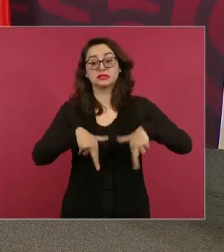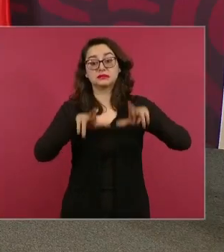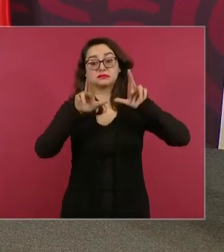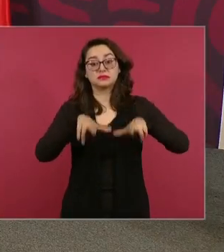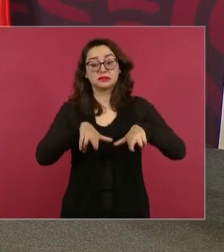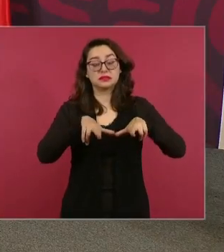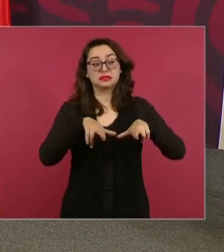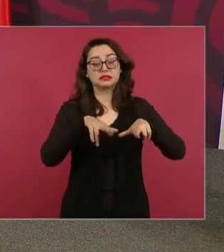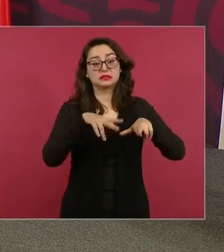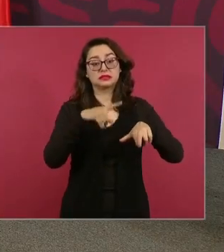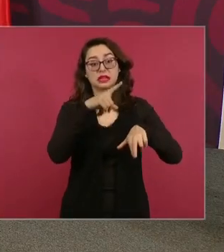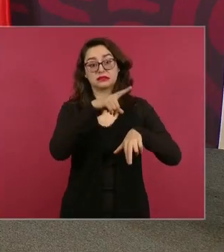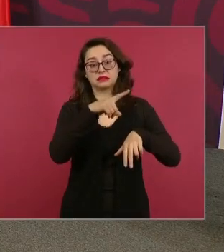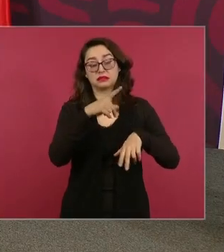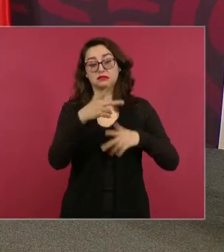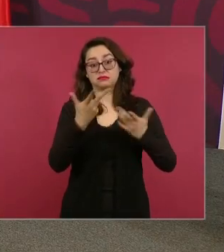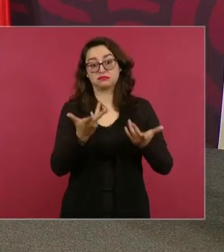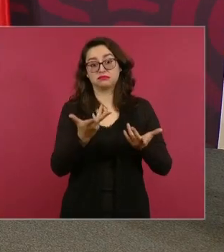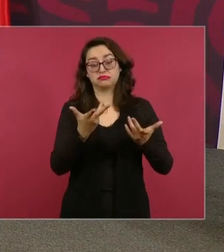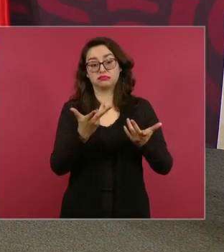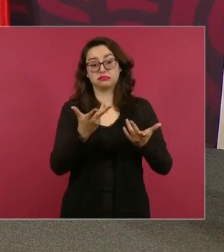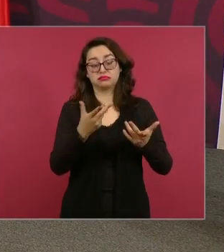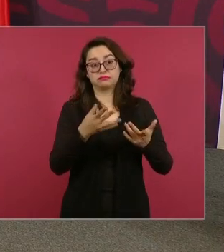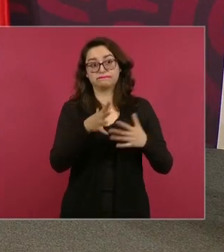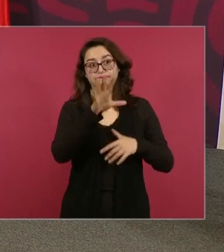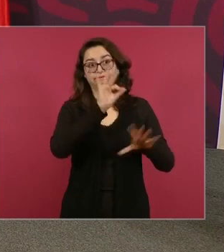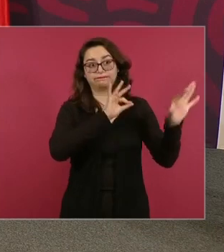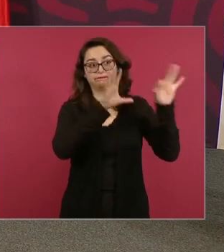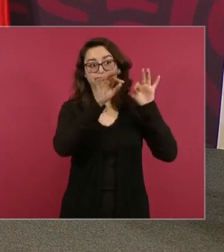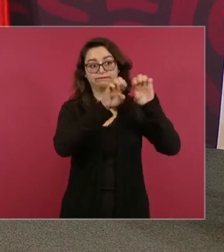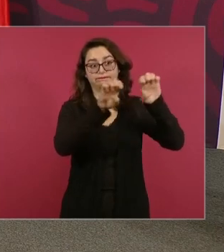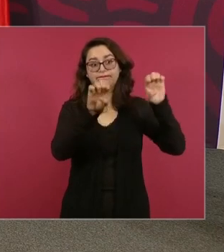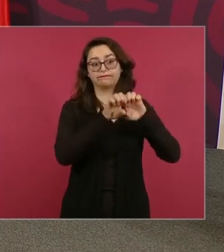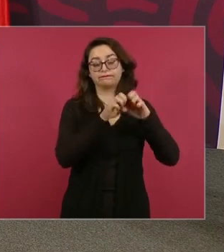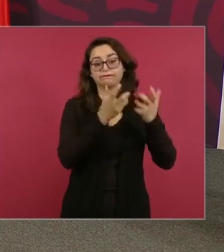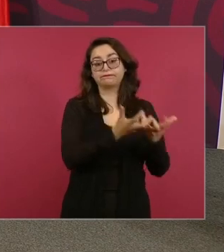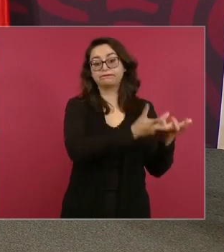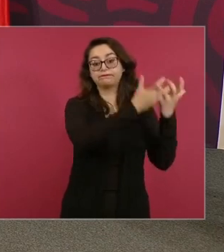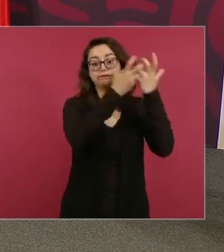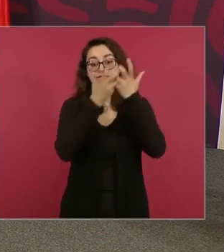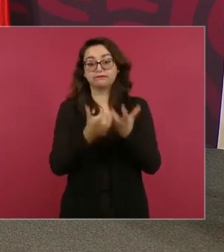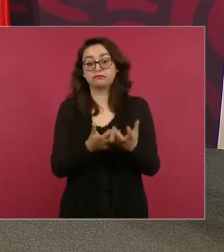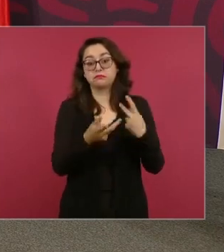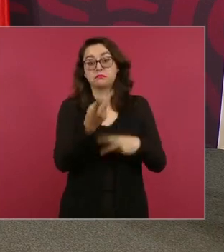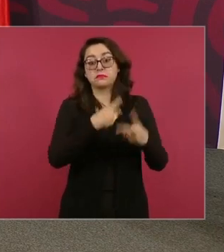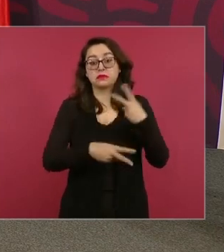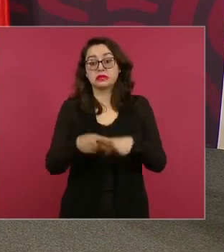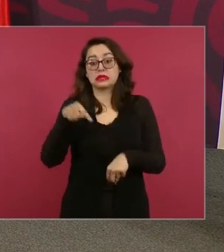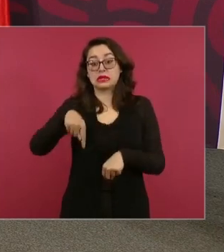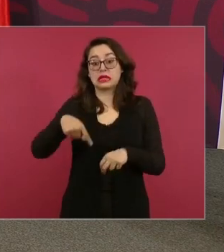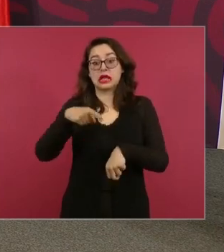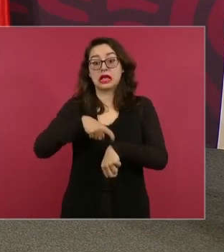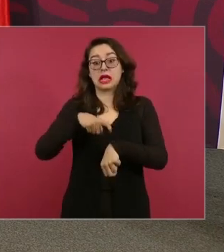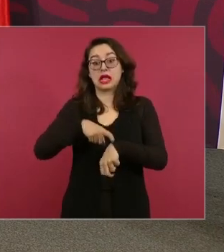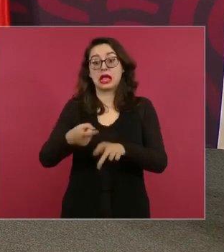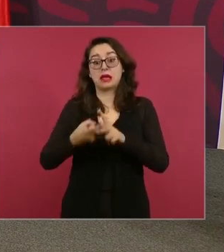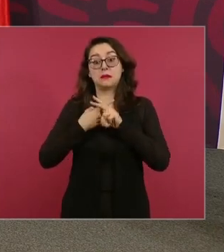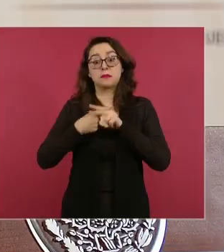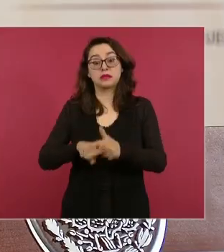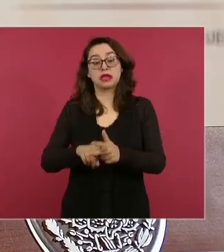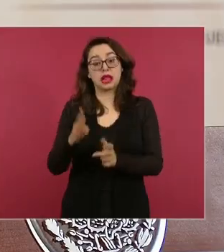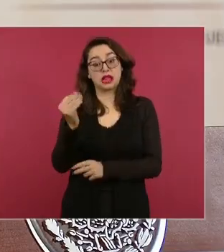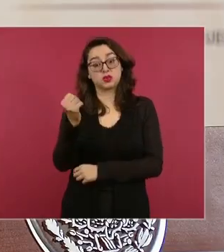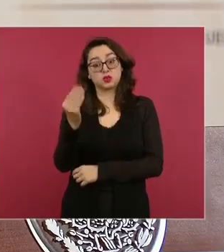secretario de Estado señor Blinken y empezamos a las nueve ya